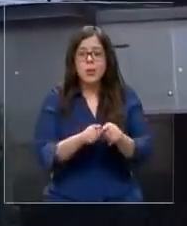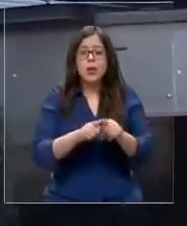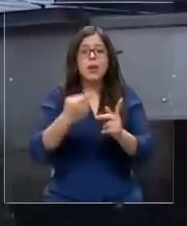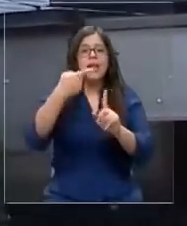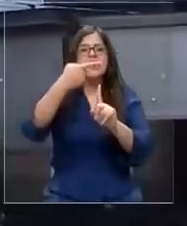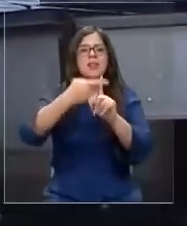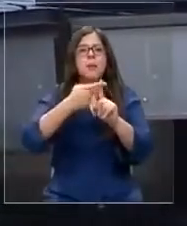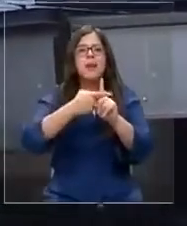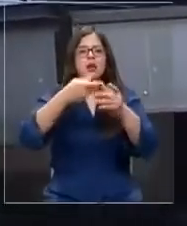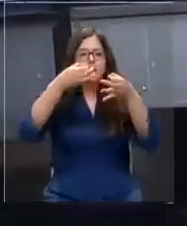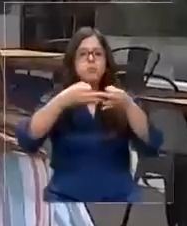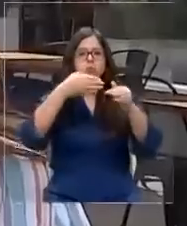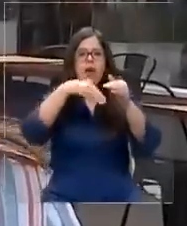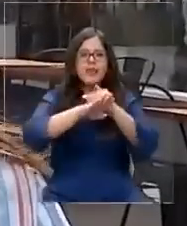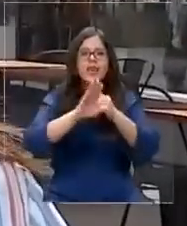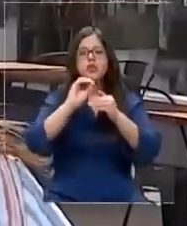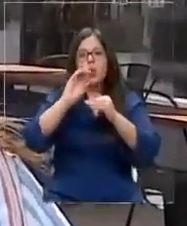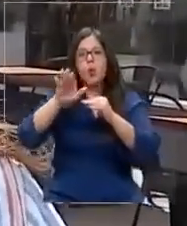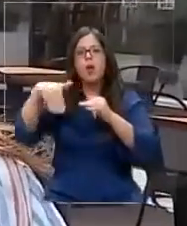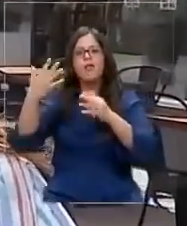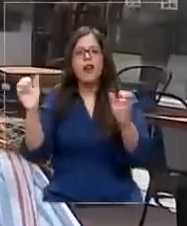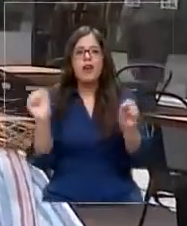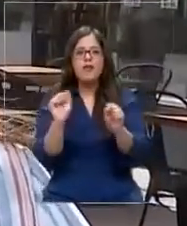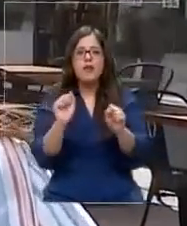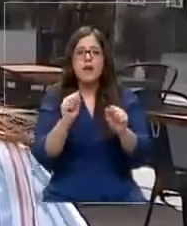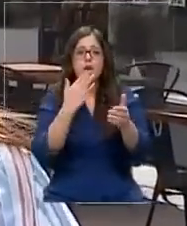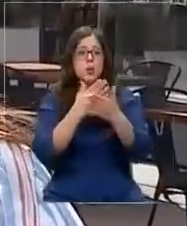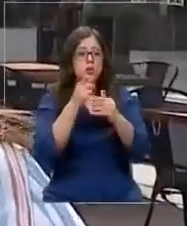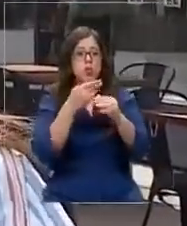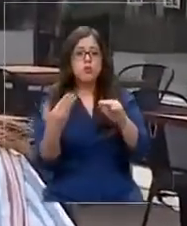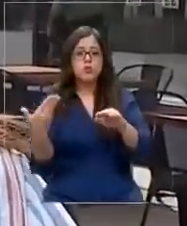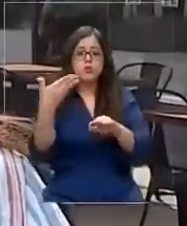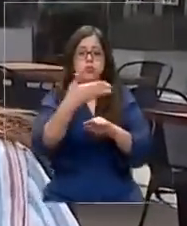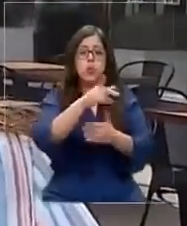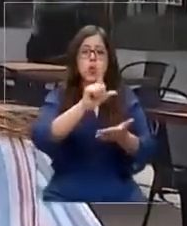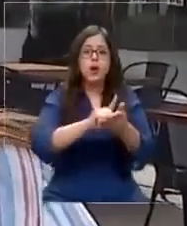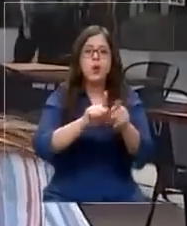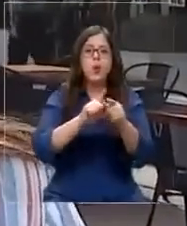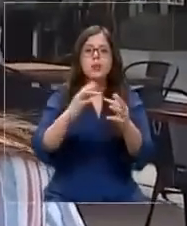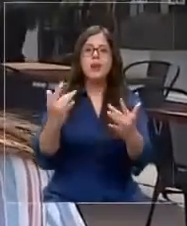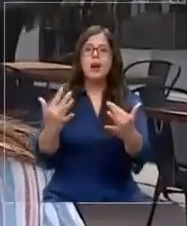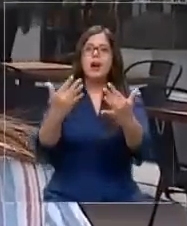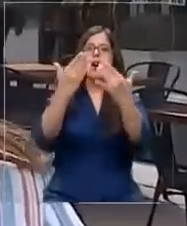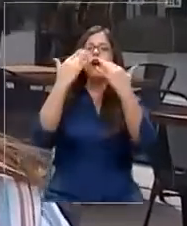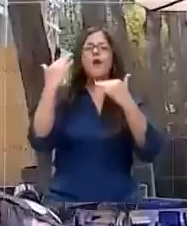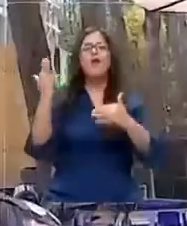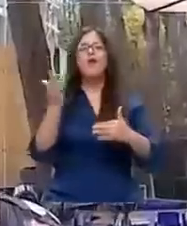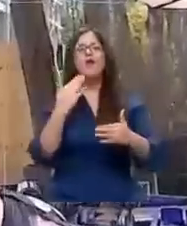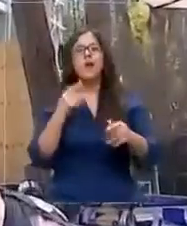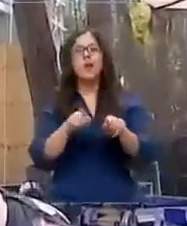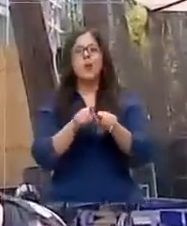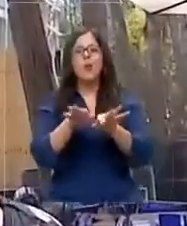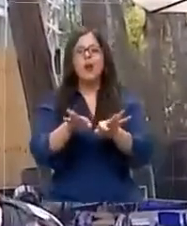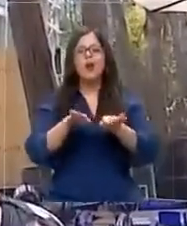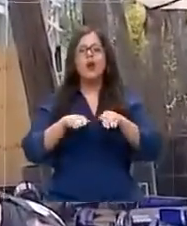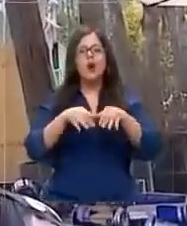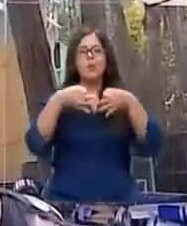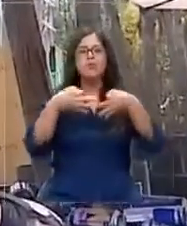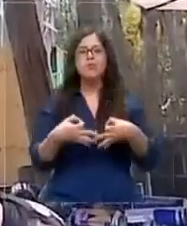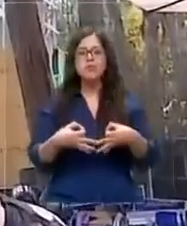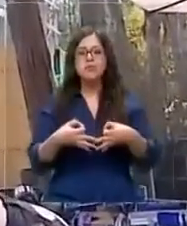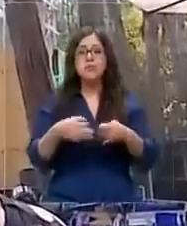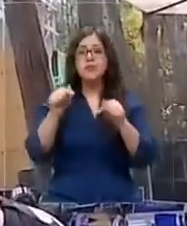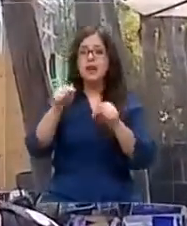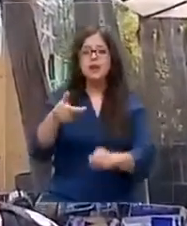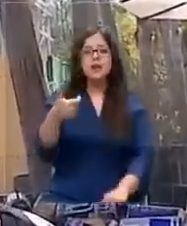temperatura adentro cuando hace frío afuera. Tú llegas a un ambiente fresco y todo eso, siente uno más en confort. Que haya algo que uno